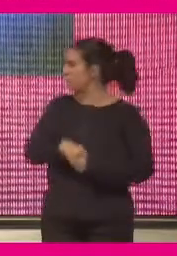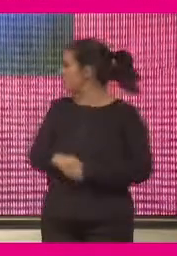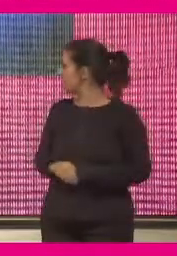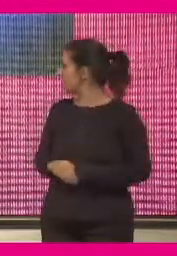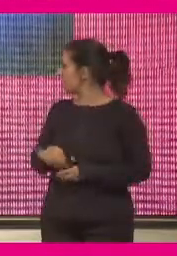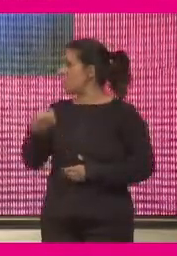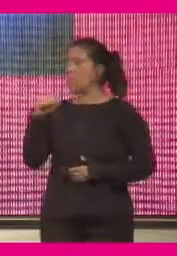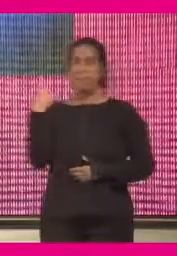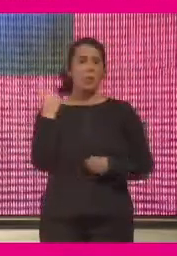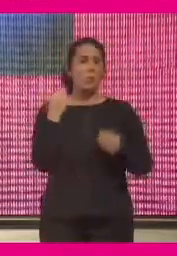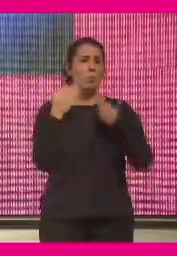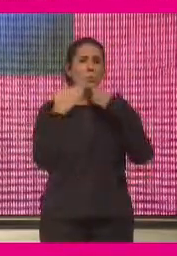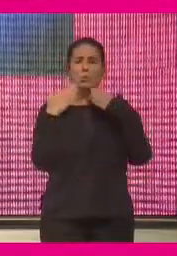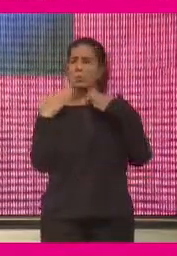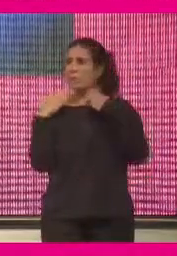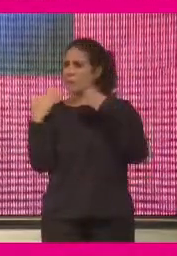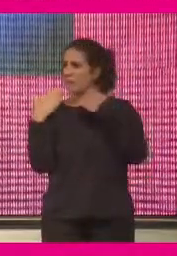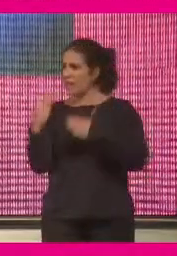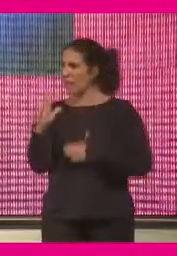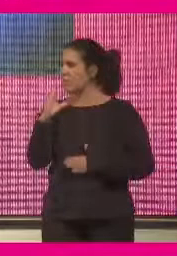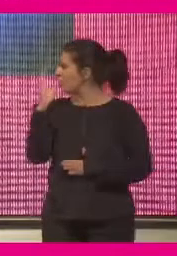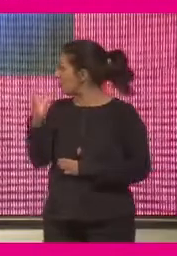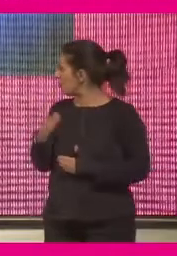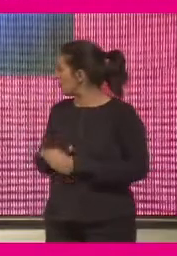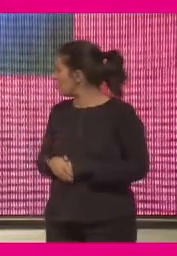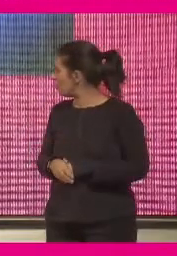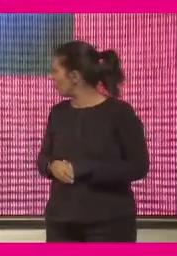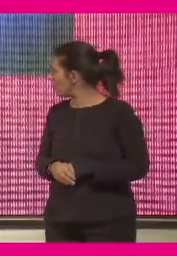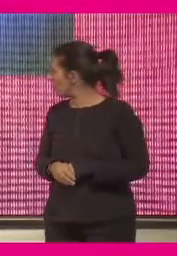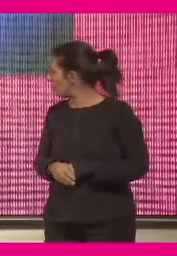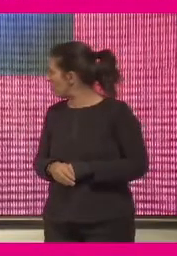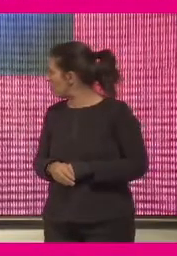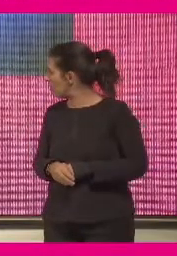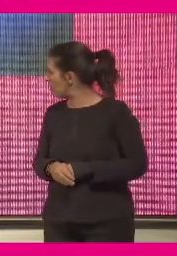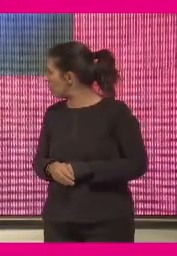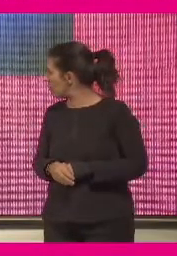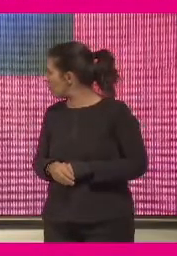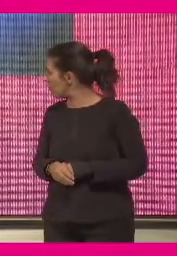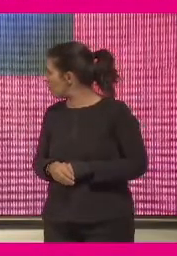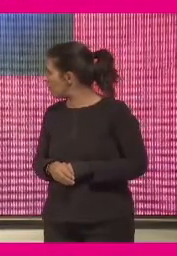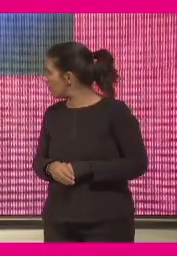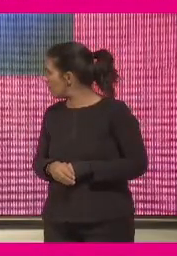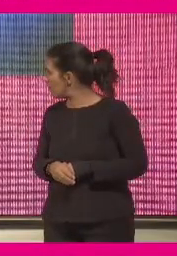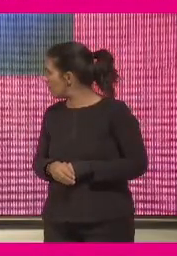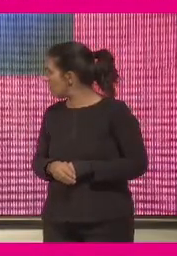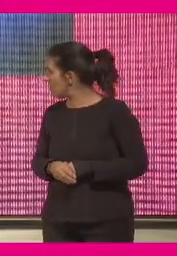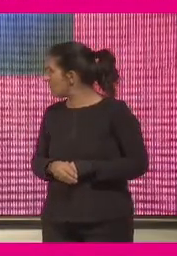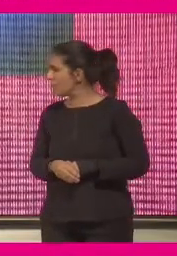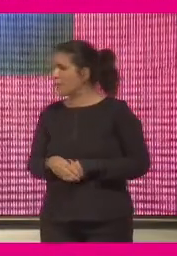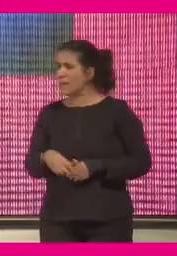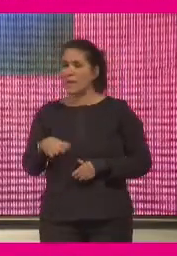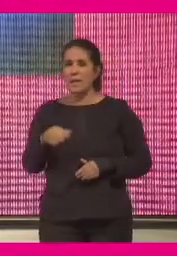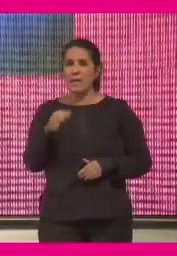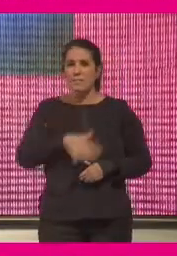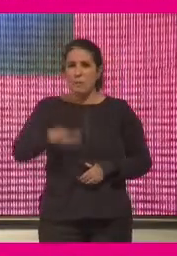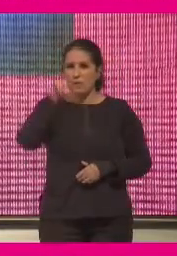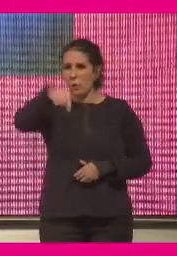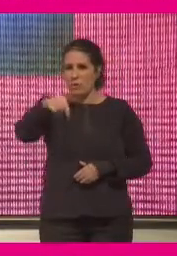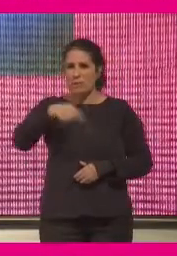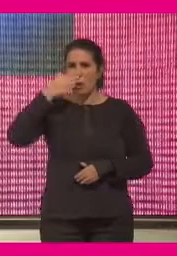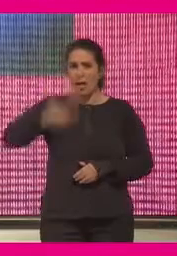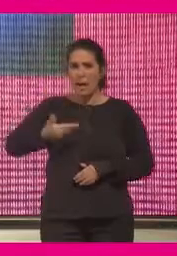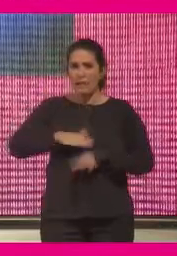muchísimas gracias por invitarme a este foro de fundaciones. creo que espacios como este son claves en este ecosistema social e innovador